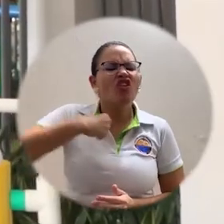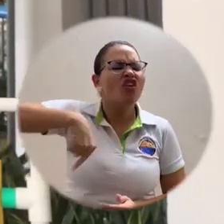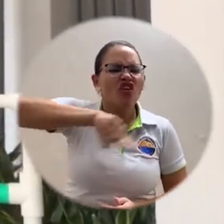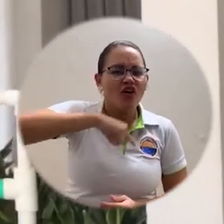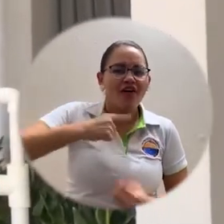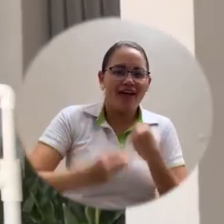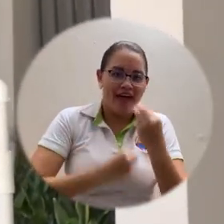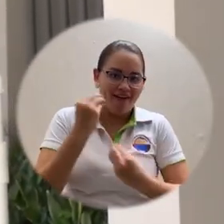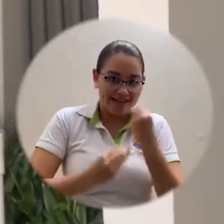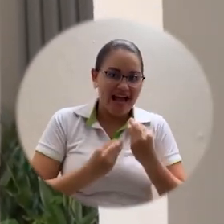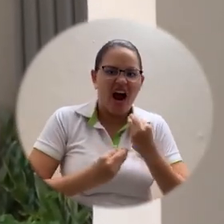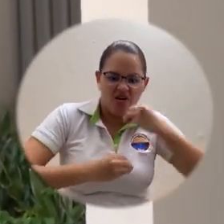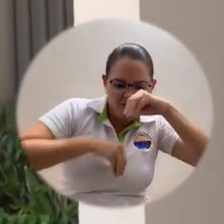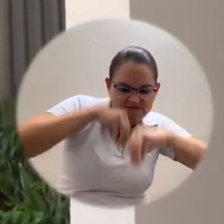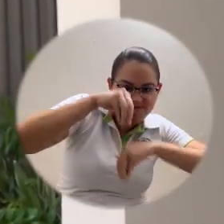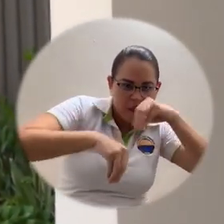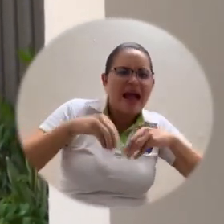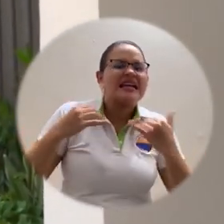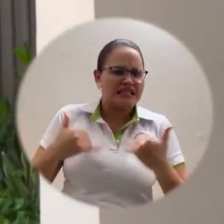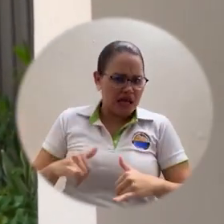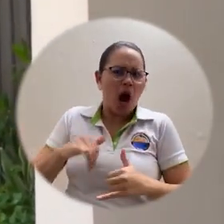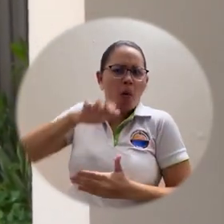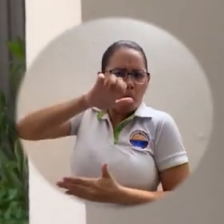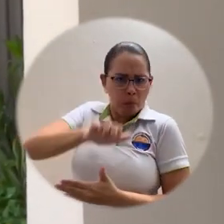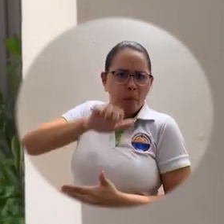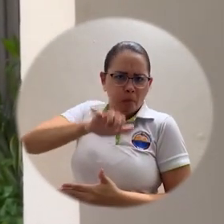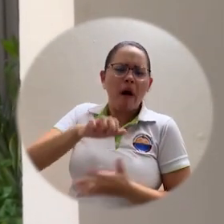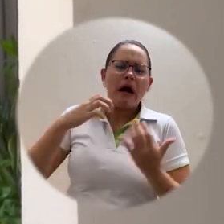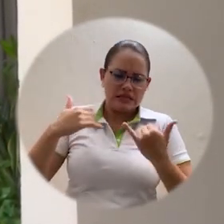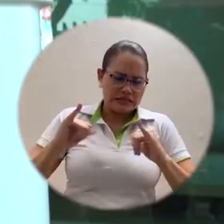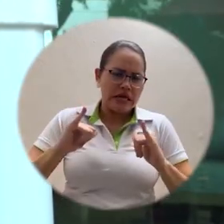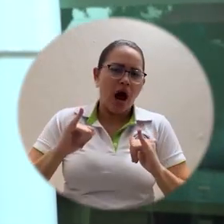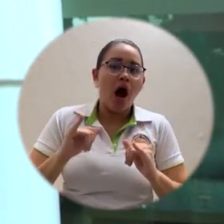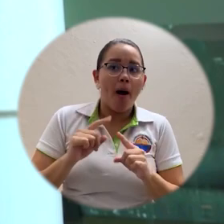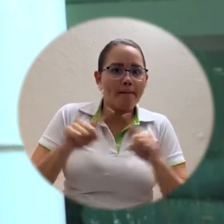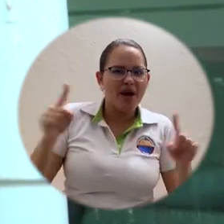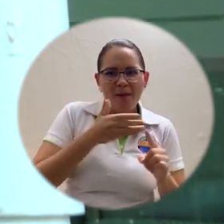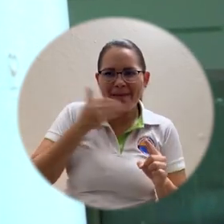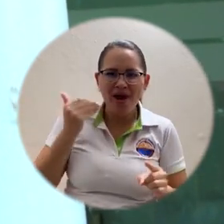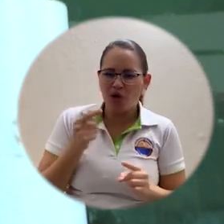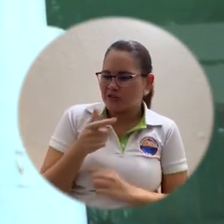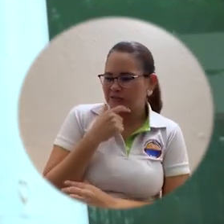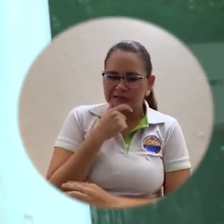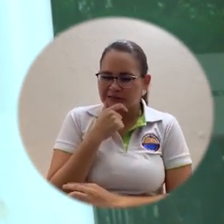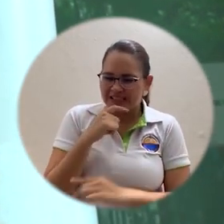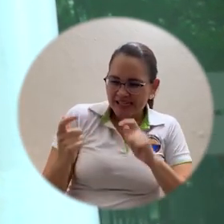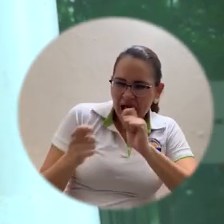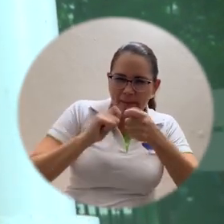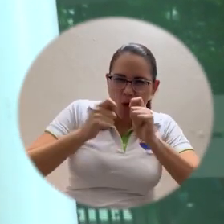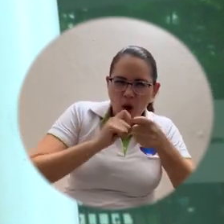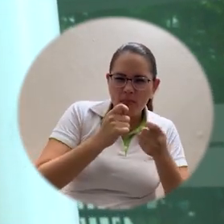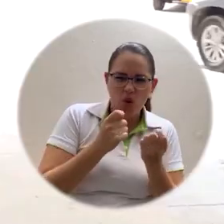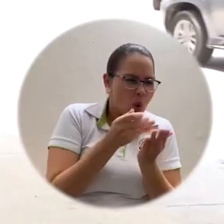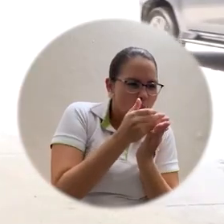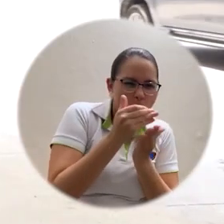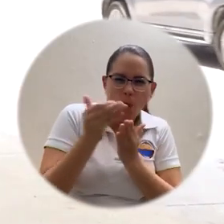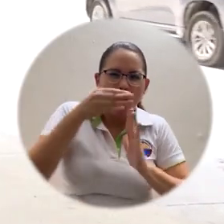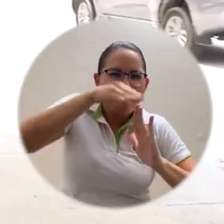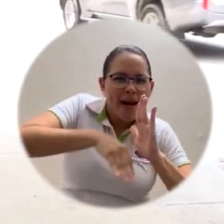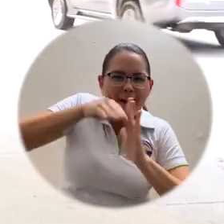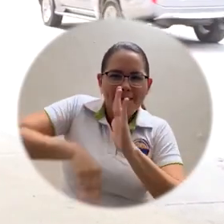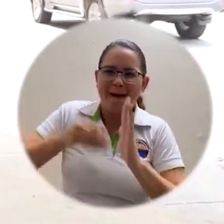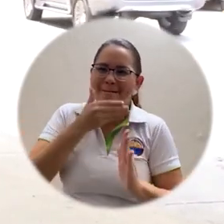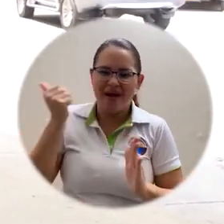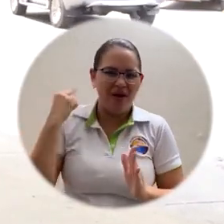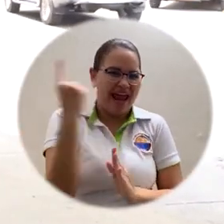Entonces nosotros lo que hicimos fue un dispensador, que ya era un dispensador, pero reducir el tema de costos, en que fuera mucho más económico y más